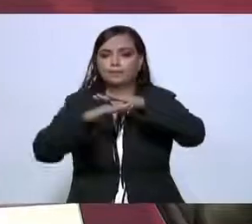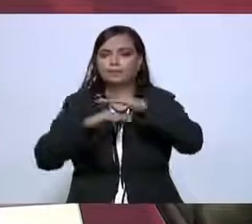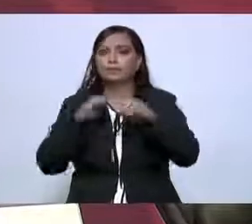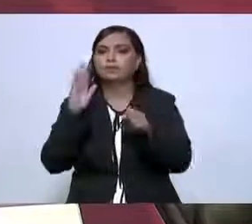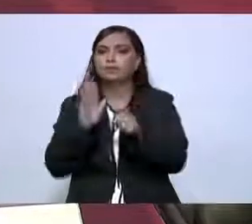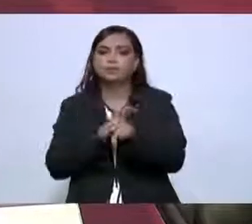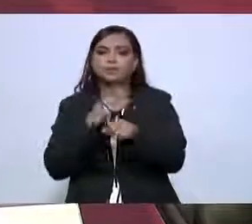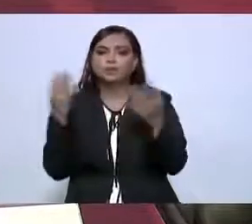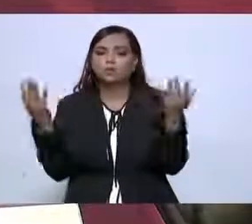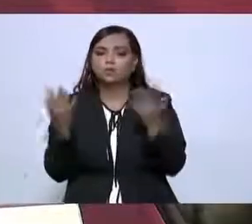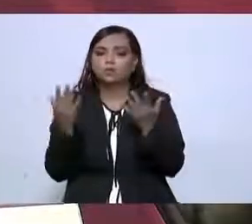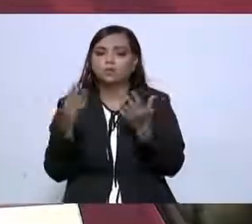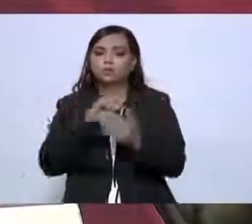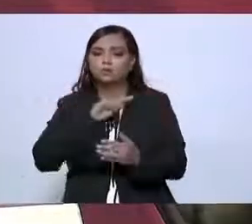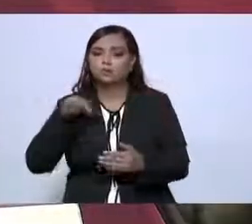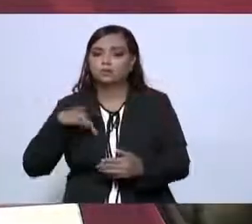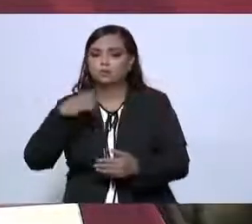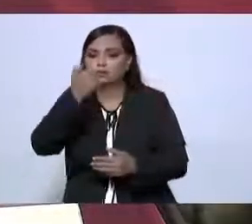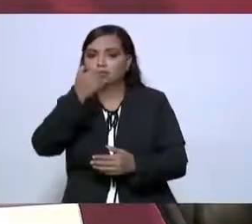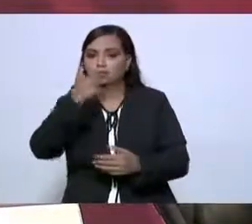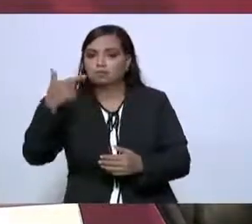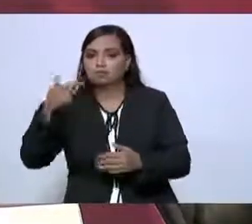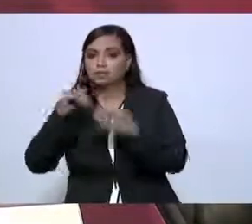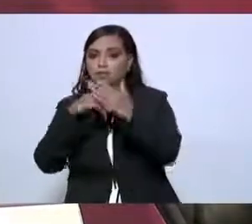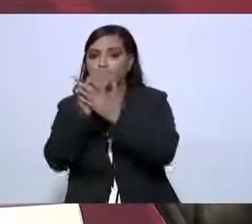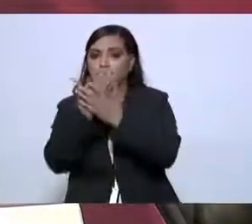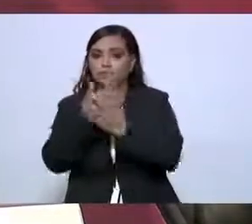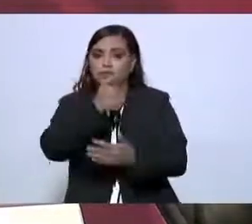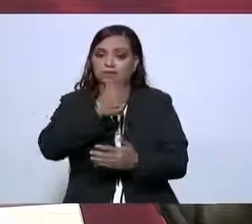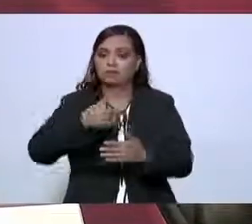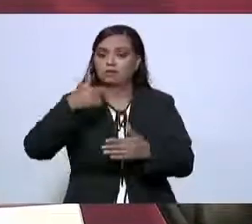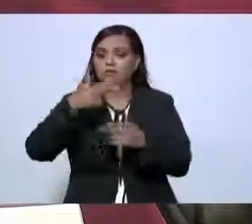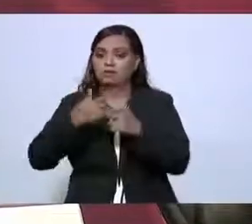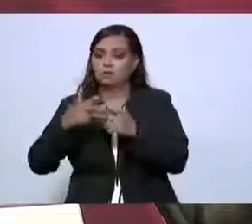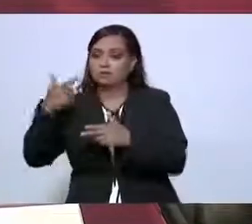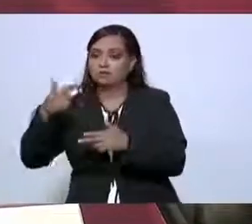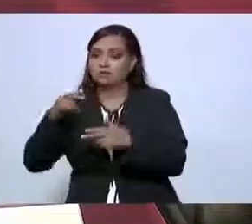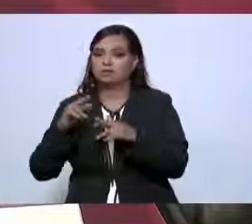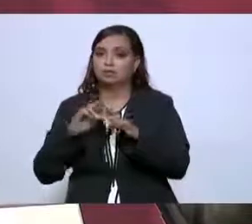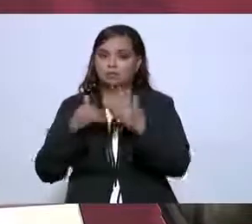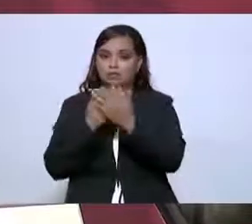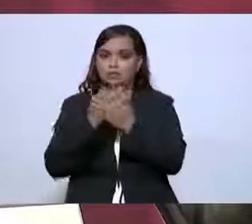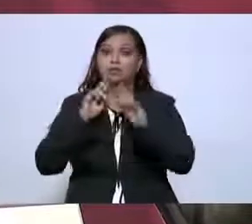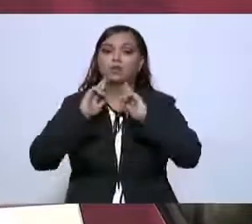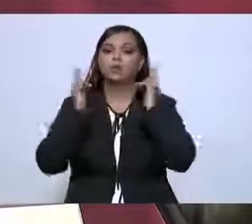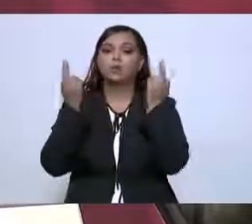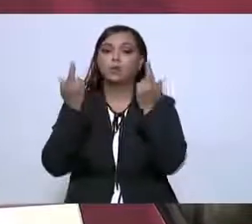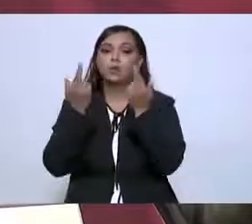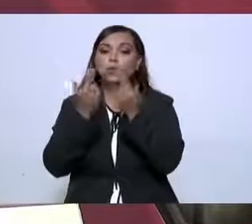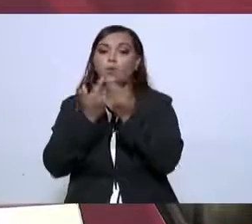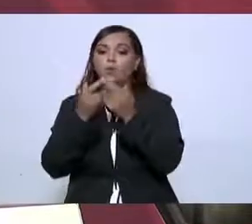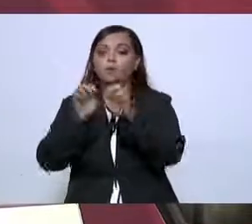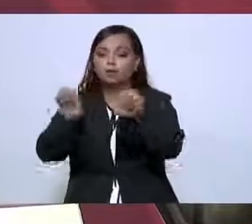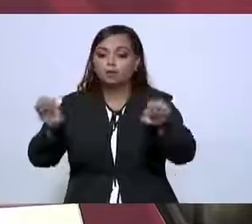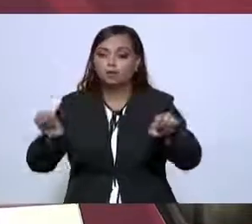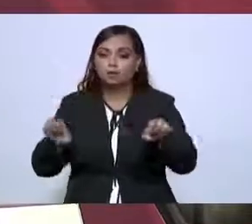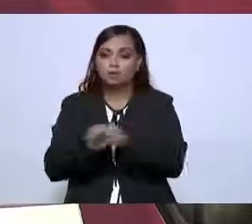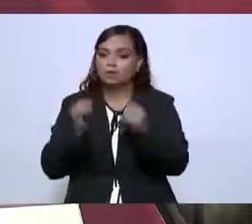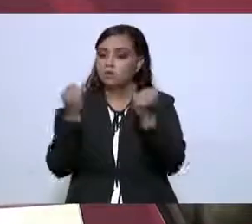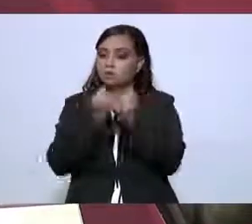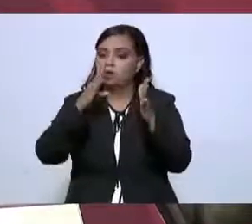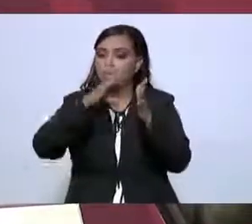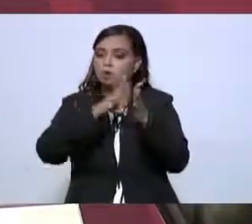nosotros hacemos de seis a siete de la mañana las reuniones del Gabinete se replican en los estados,